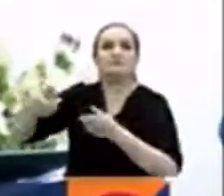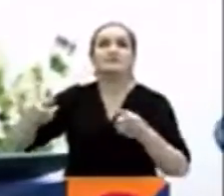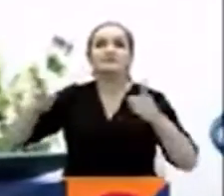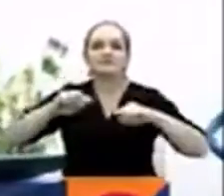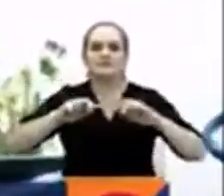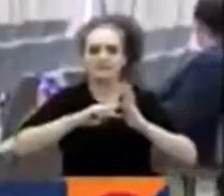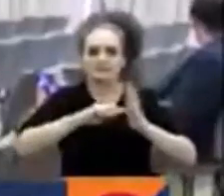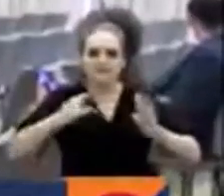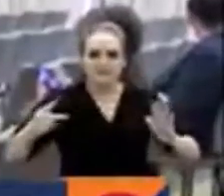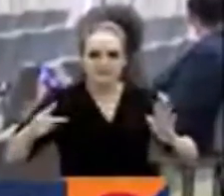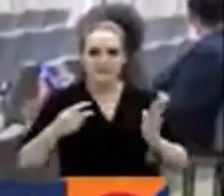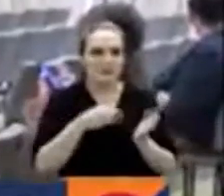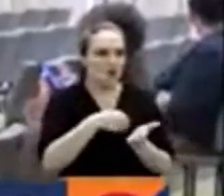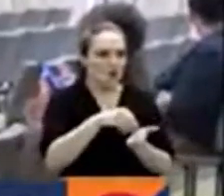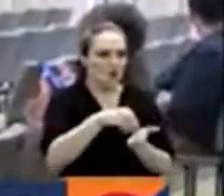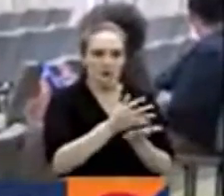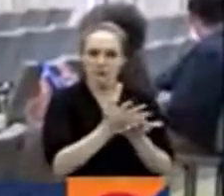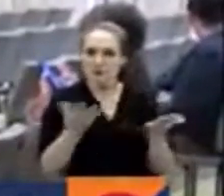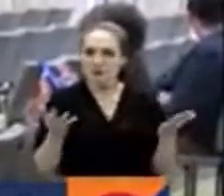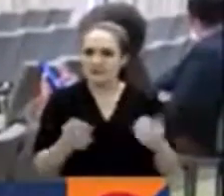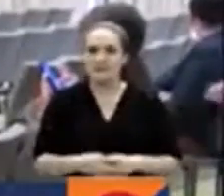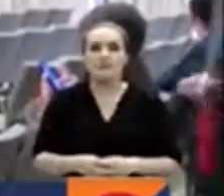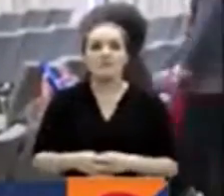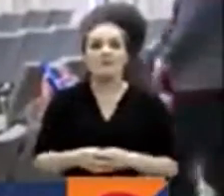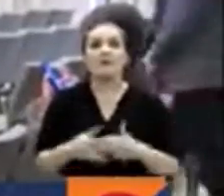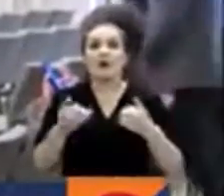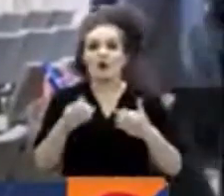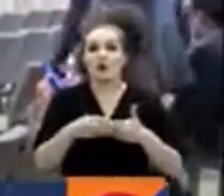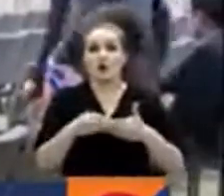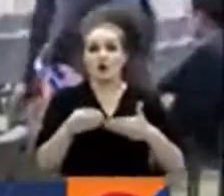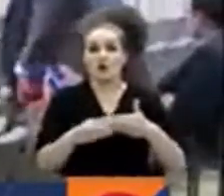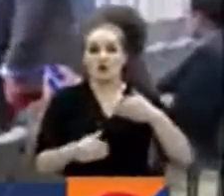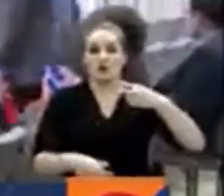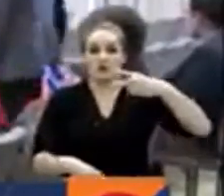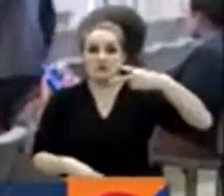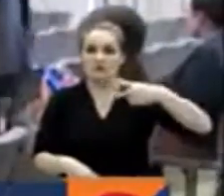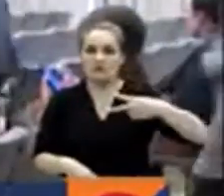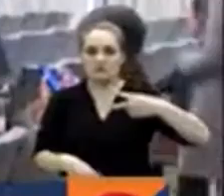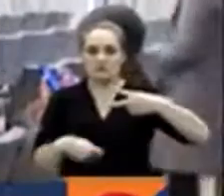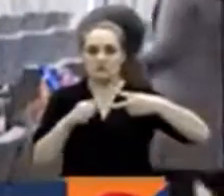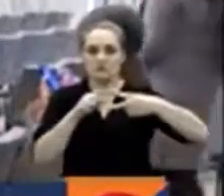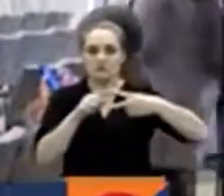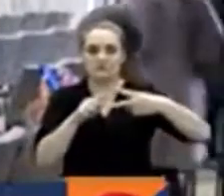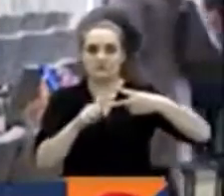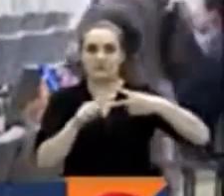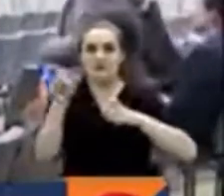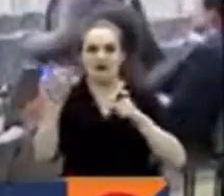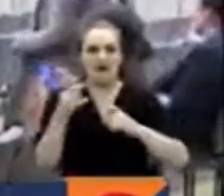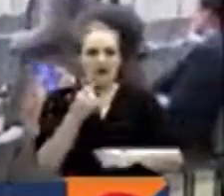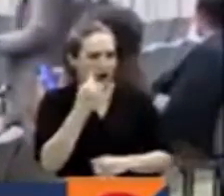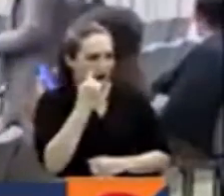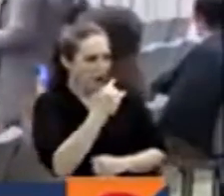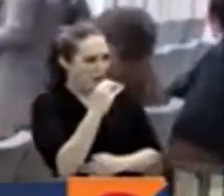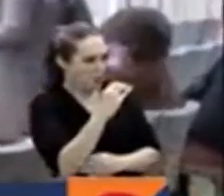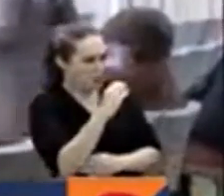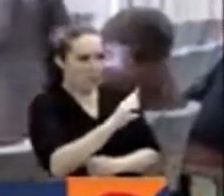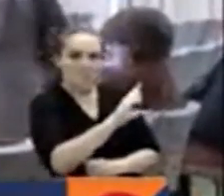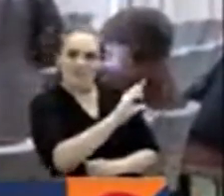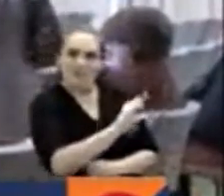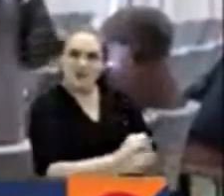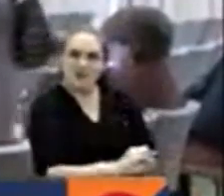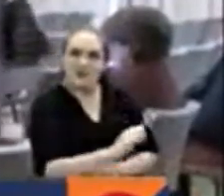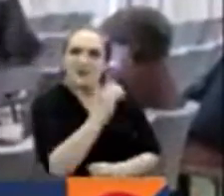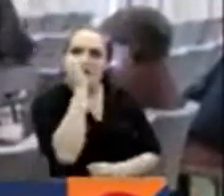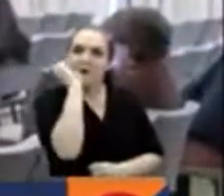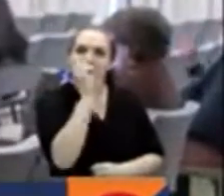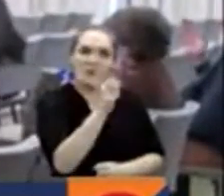los importadores. El alza del dólar tiene dos componentes. Uno de atracción de turistas a Colombia, que es mucho más económico